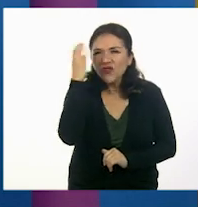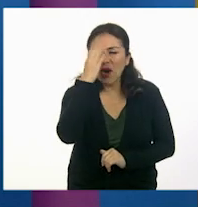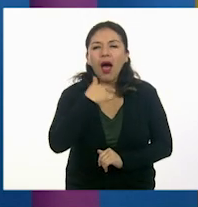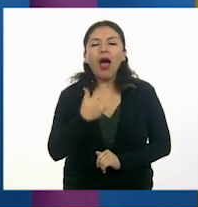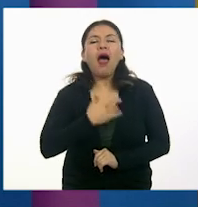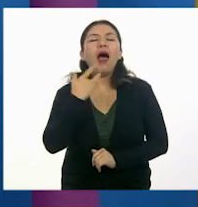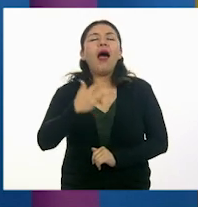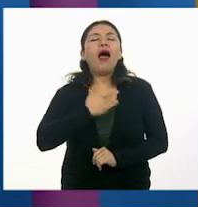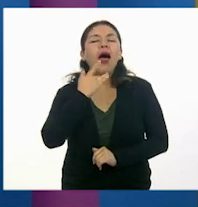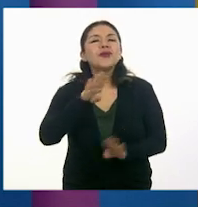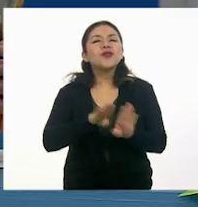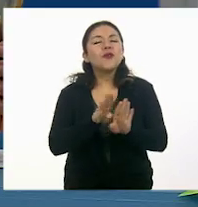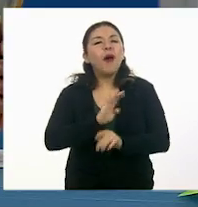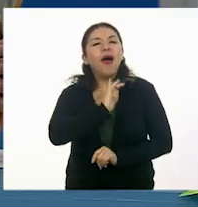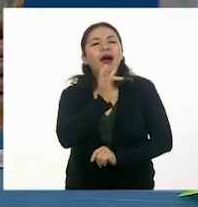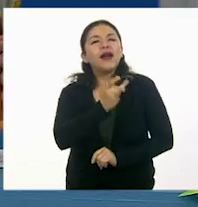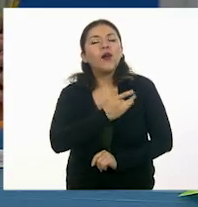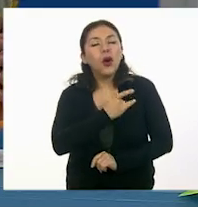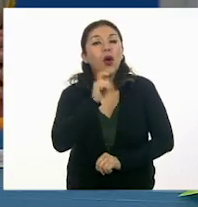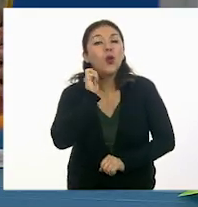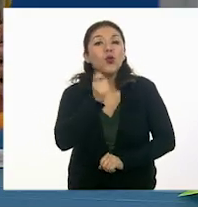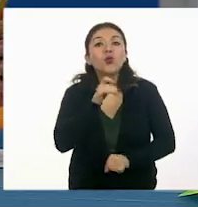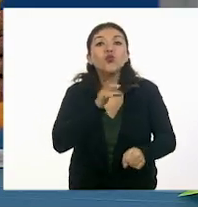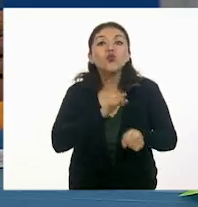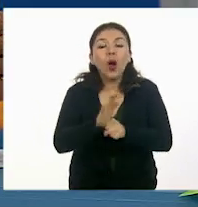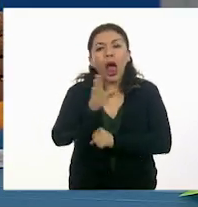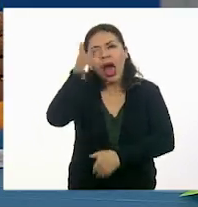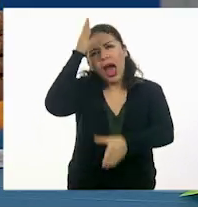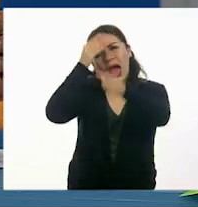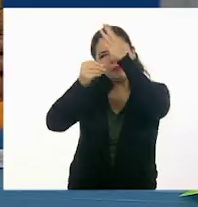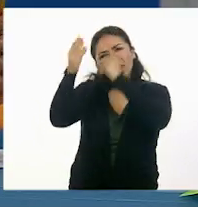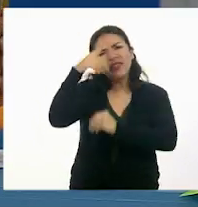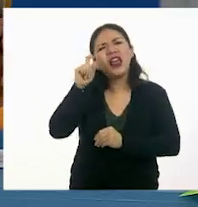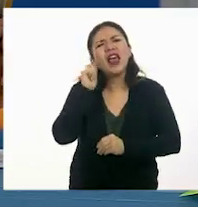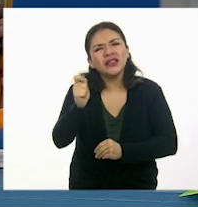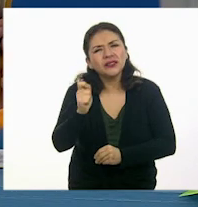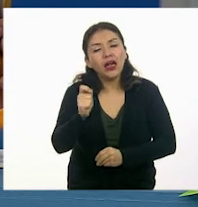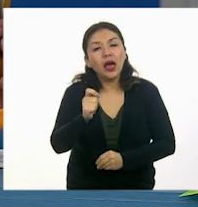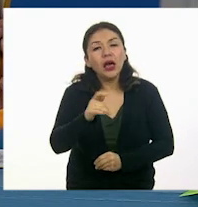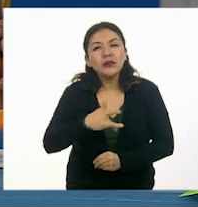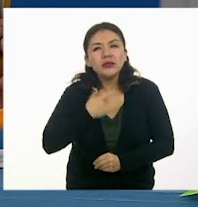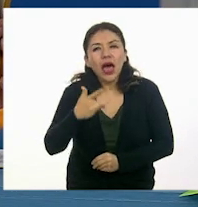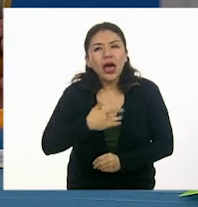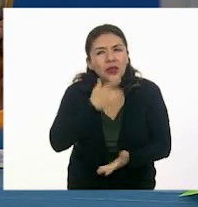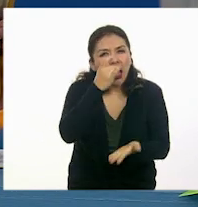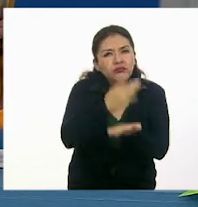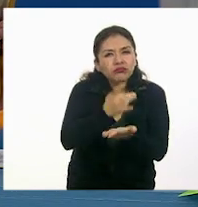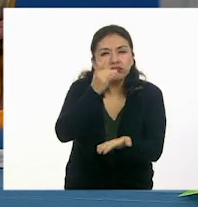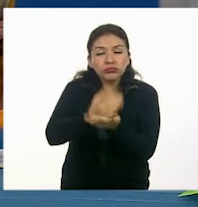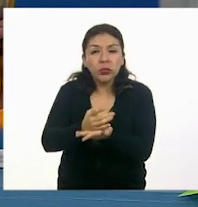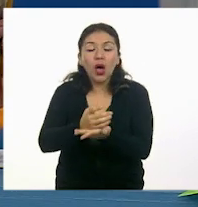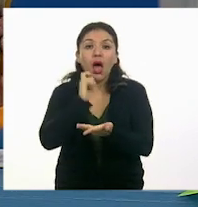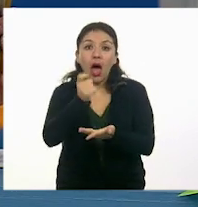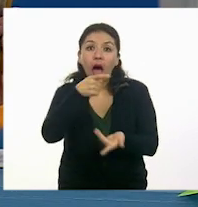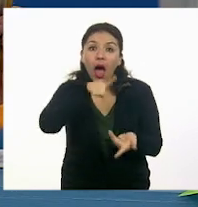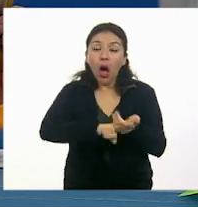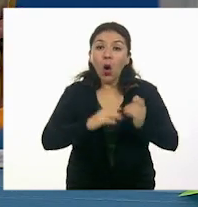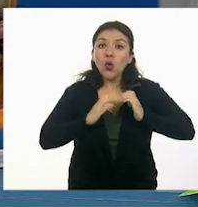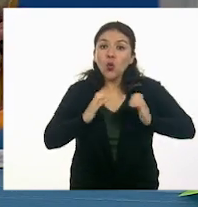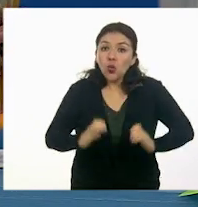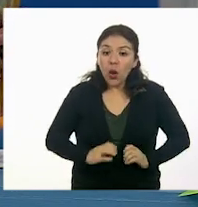recordar el aprendizaje esperado que consistía en reconocer que la combinación de cuerpo,